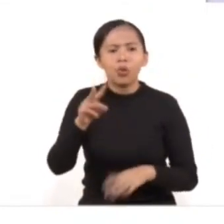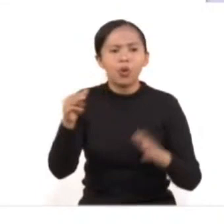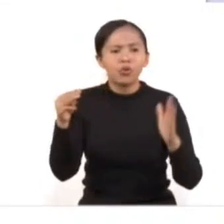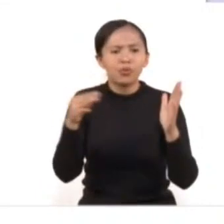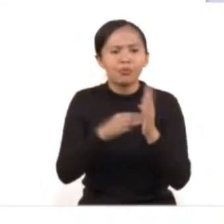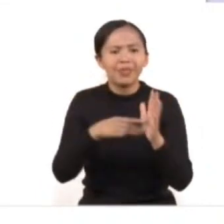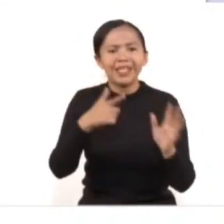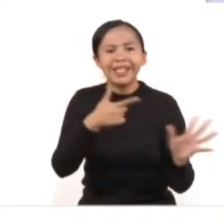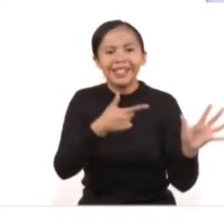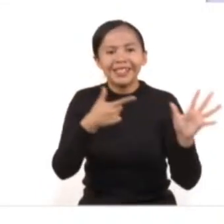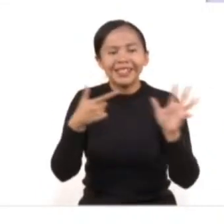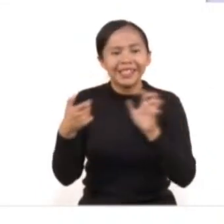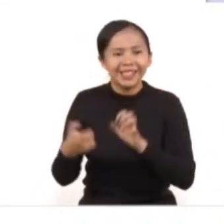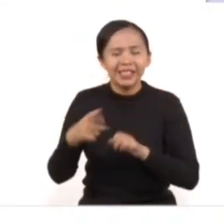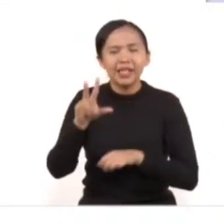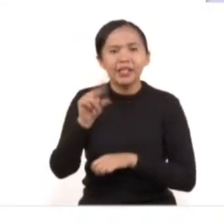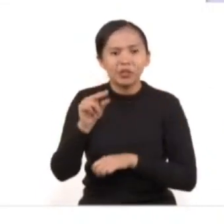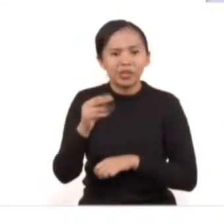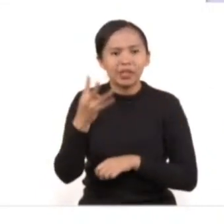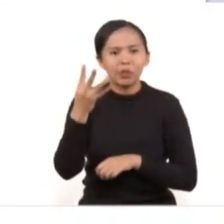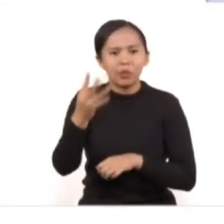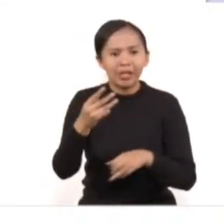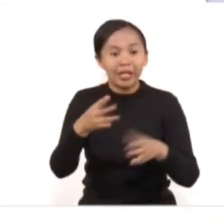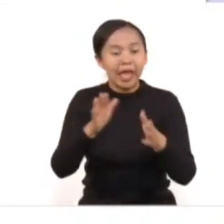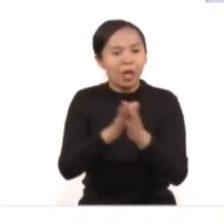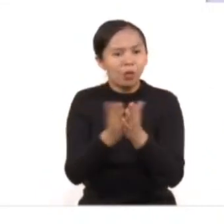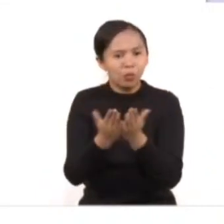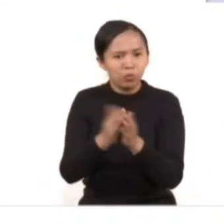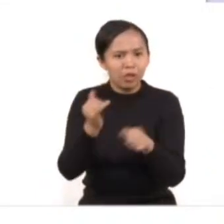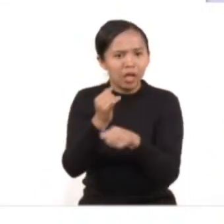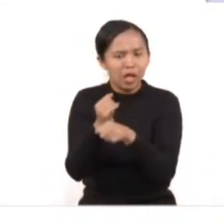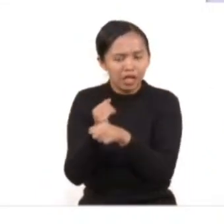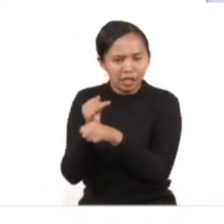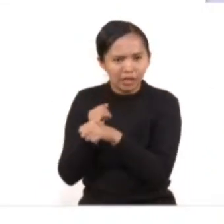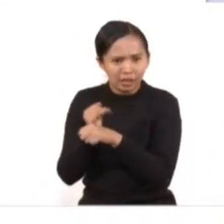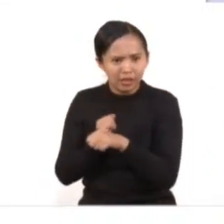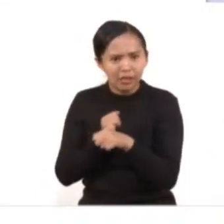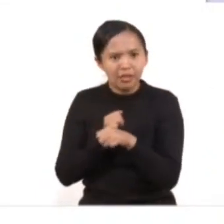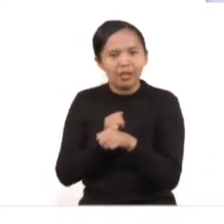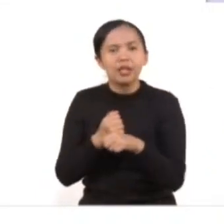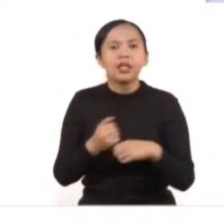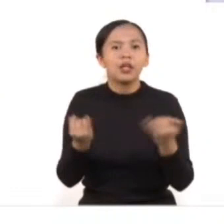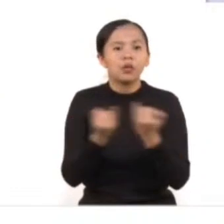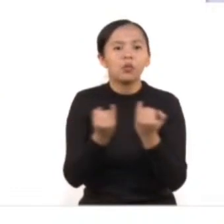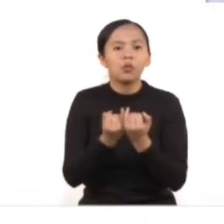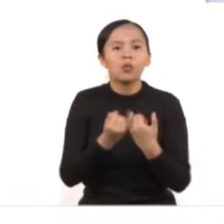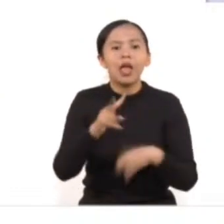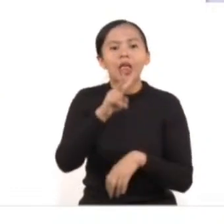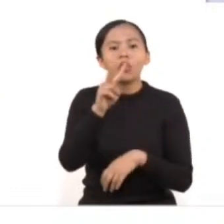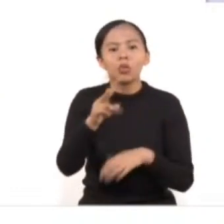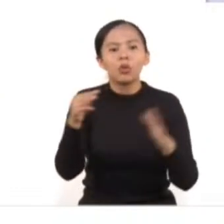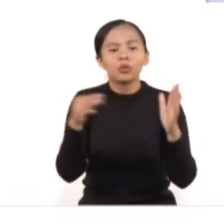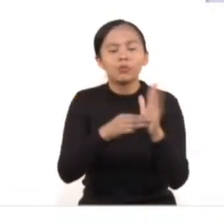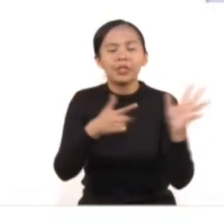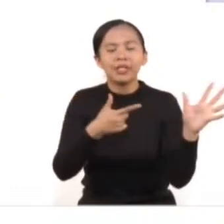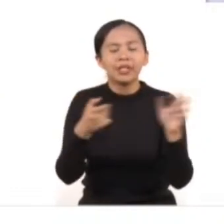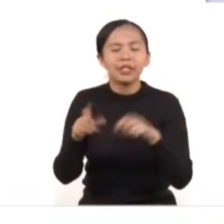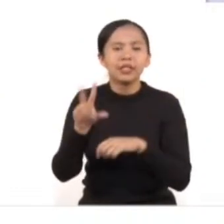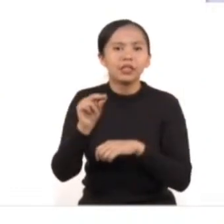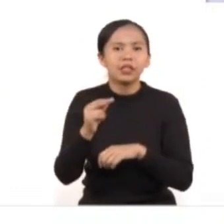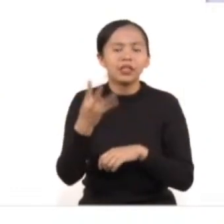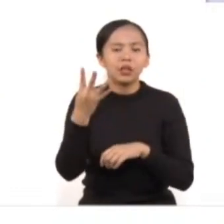carpetas de investigación y ha habido dos mil 784 detenciones de personas